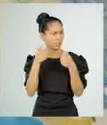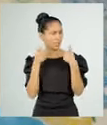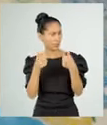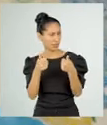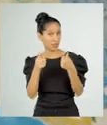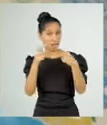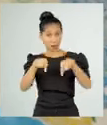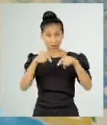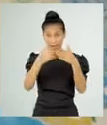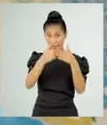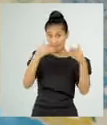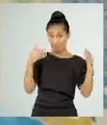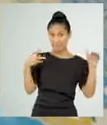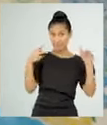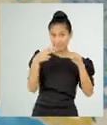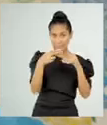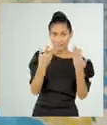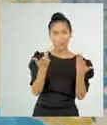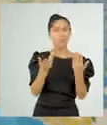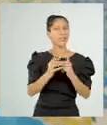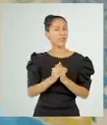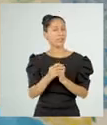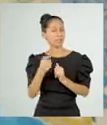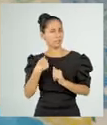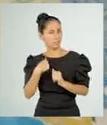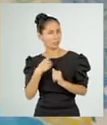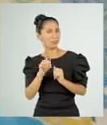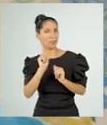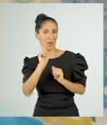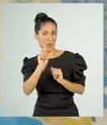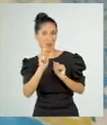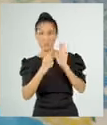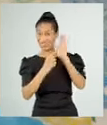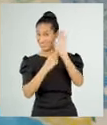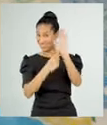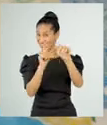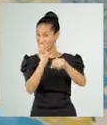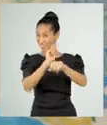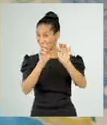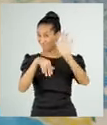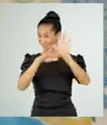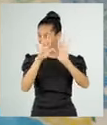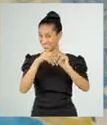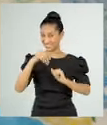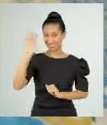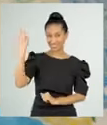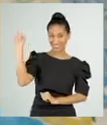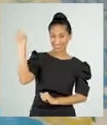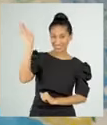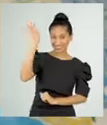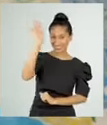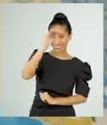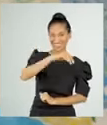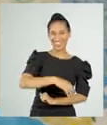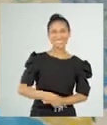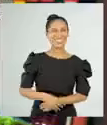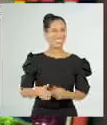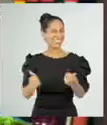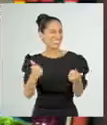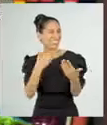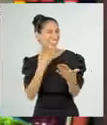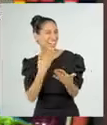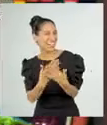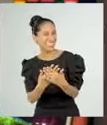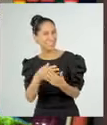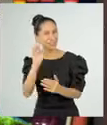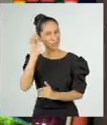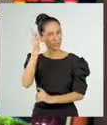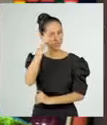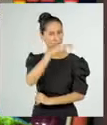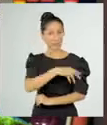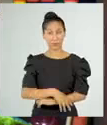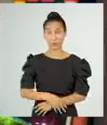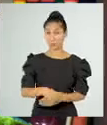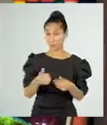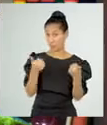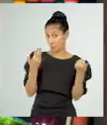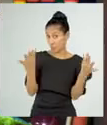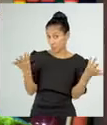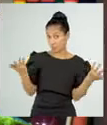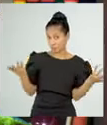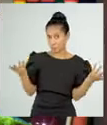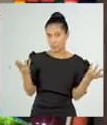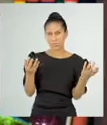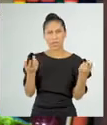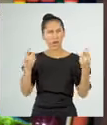Ahora, para retirarme, les dejo una situación más. A ver cómo la desarrollan. Nos vemos. Gracias, profesor.